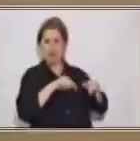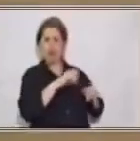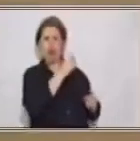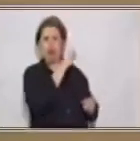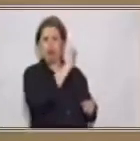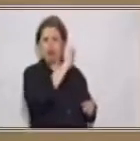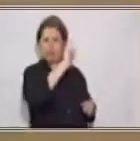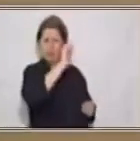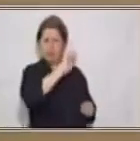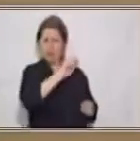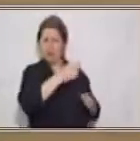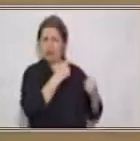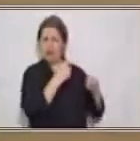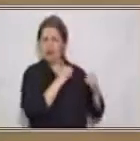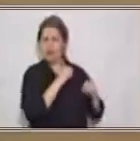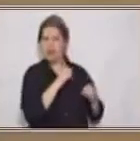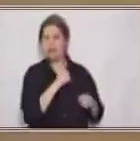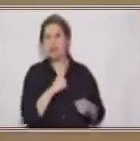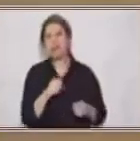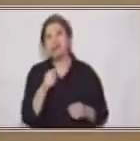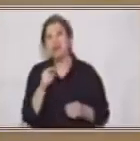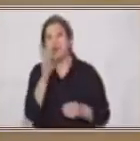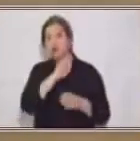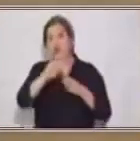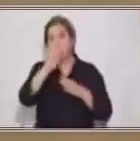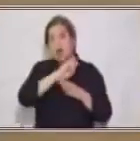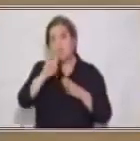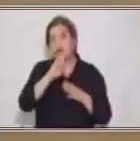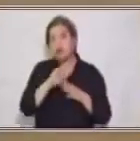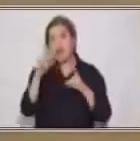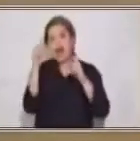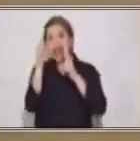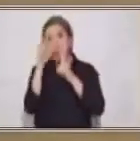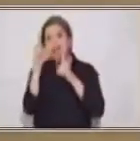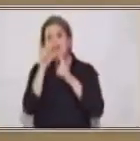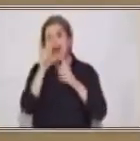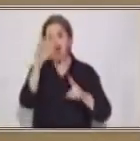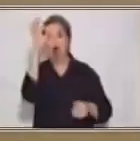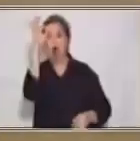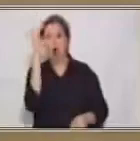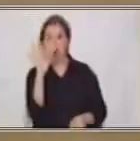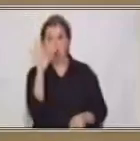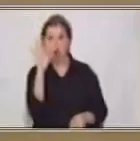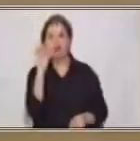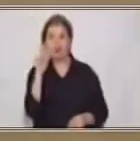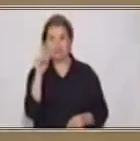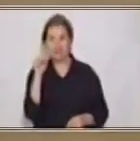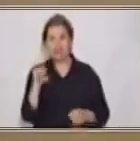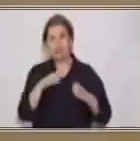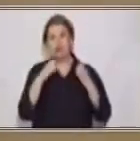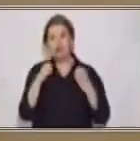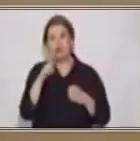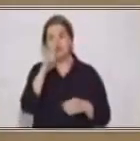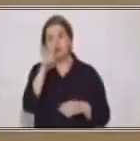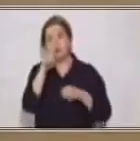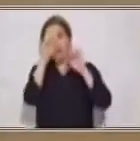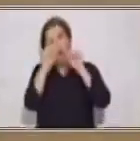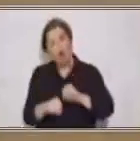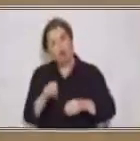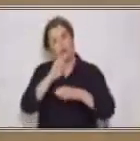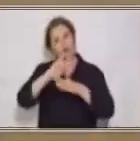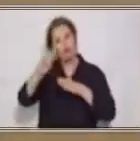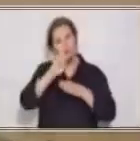donde está o como disyuntiva? Entonces, es blanco o negro. Pedro,